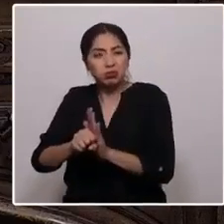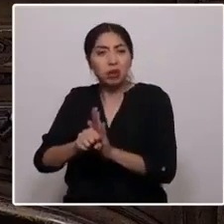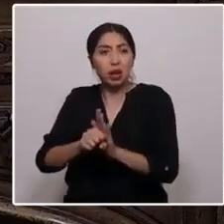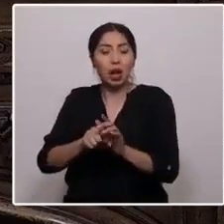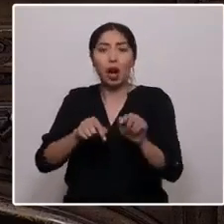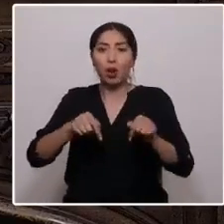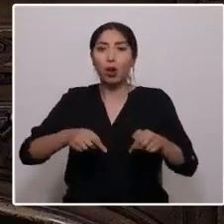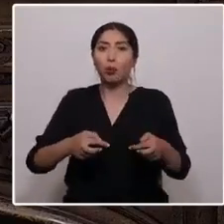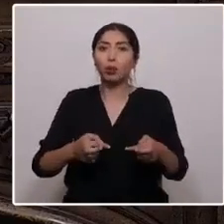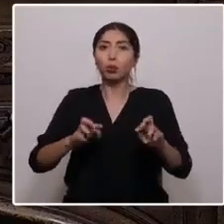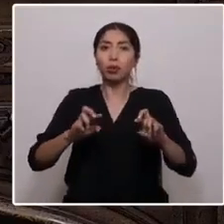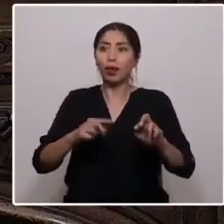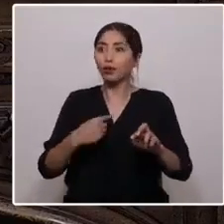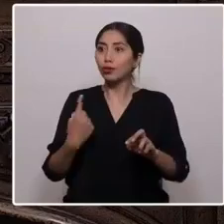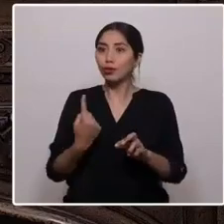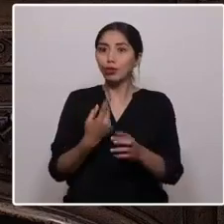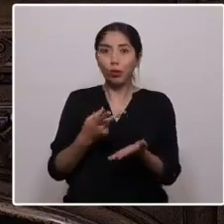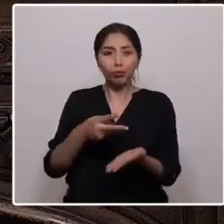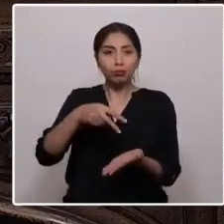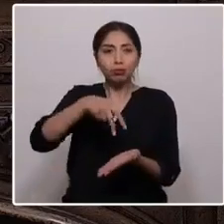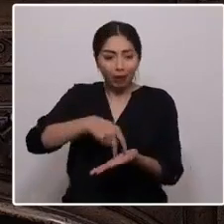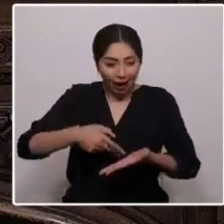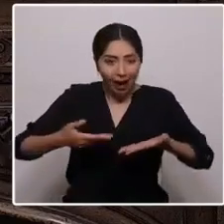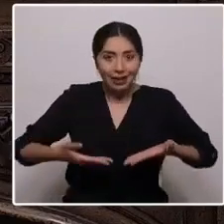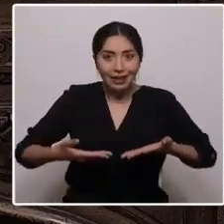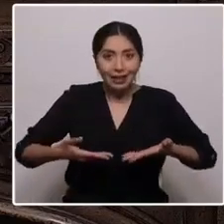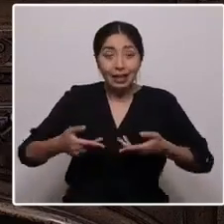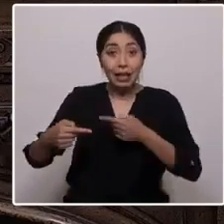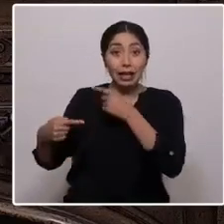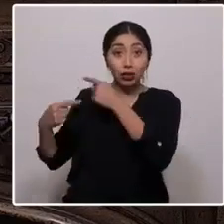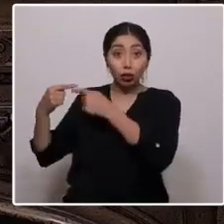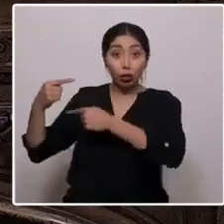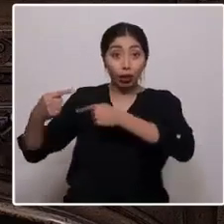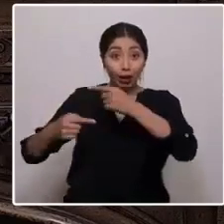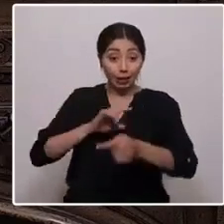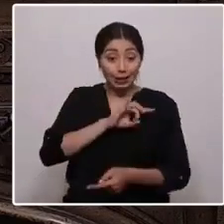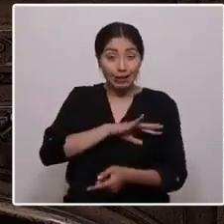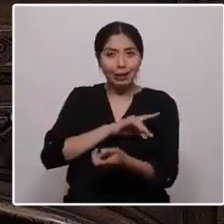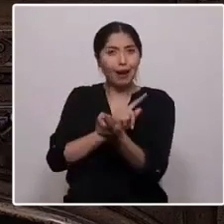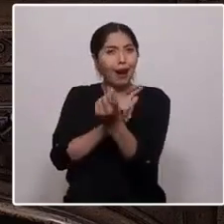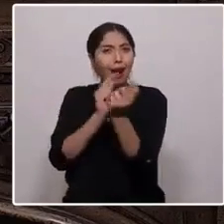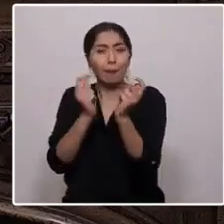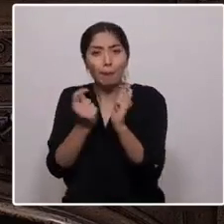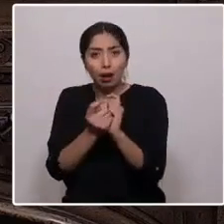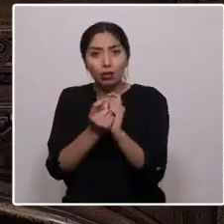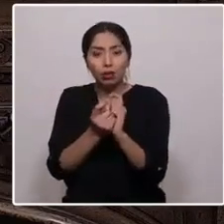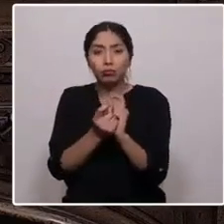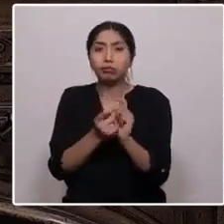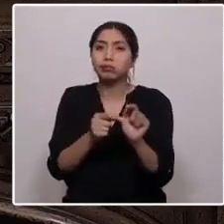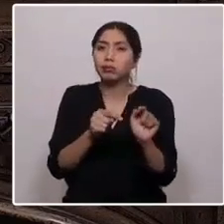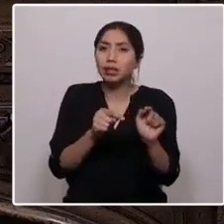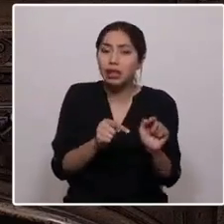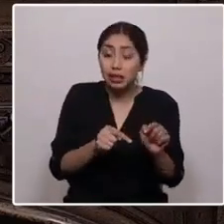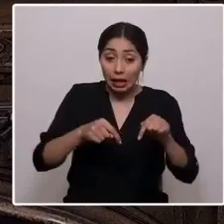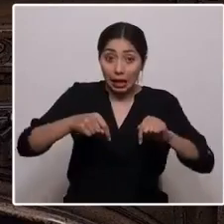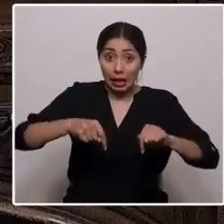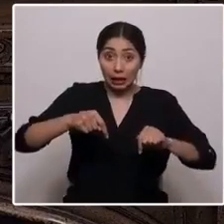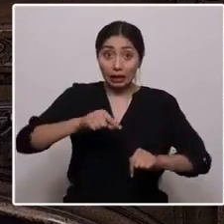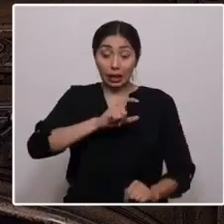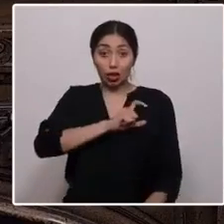de estar hoy aquí, cambiando la historia de este país. A pesar de esto, este gobierno